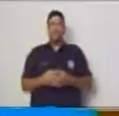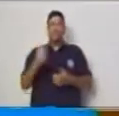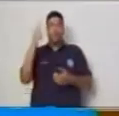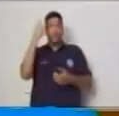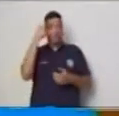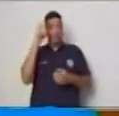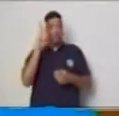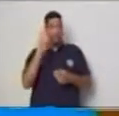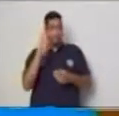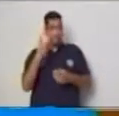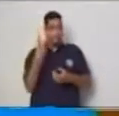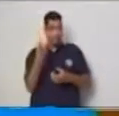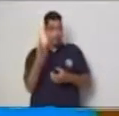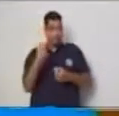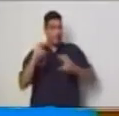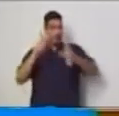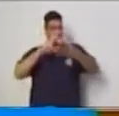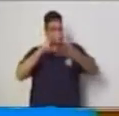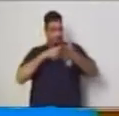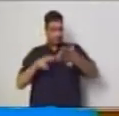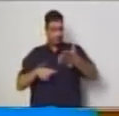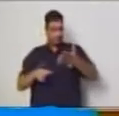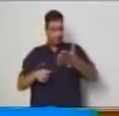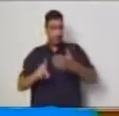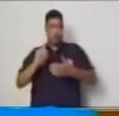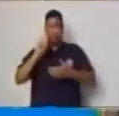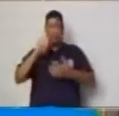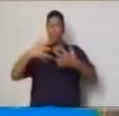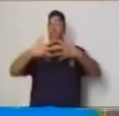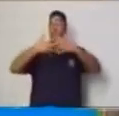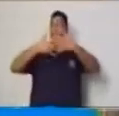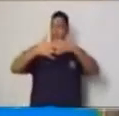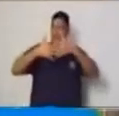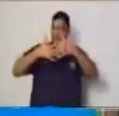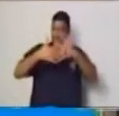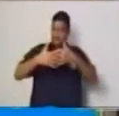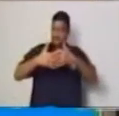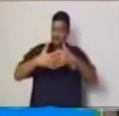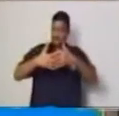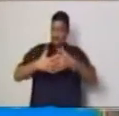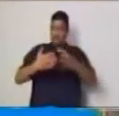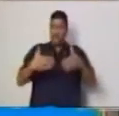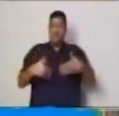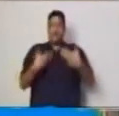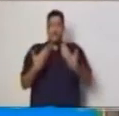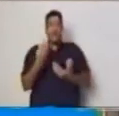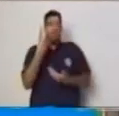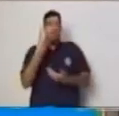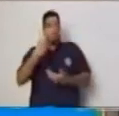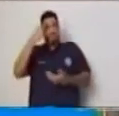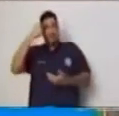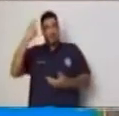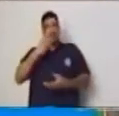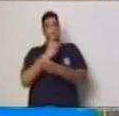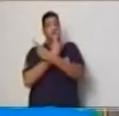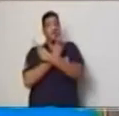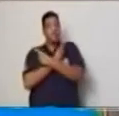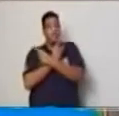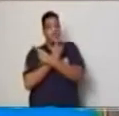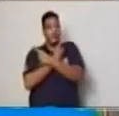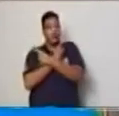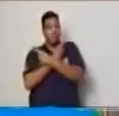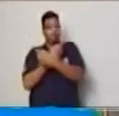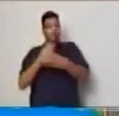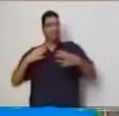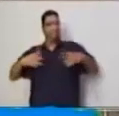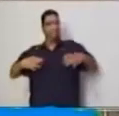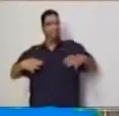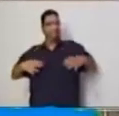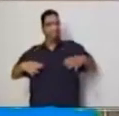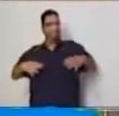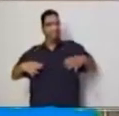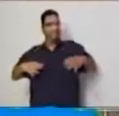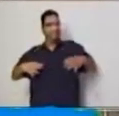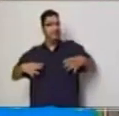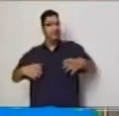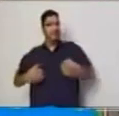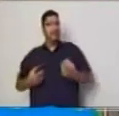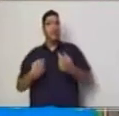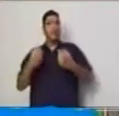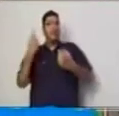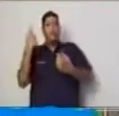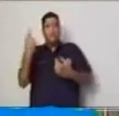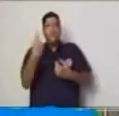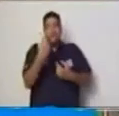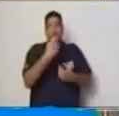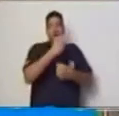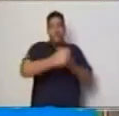empleados tres días de vacaciones por cada año trabajado. Creo que ya encontraste la respuesta.